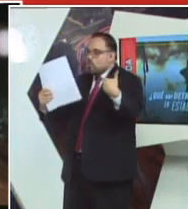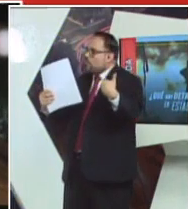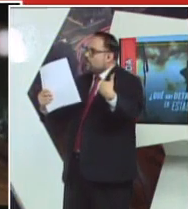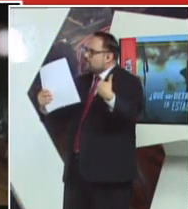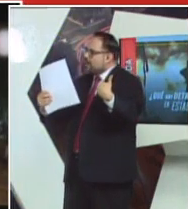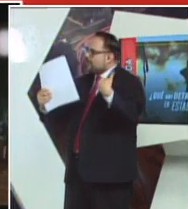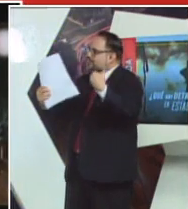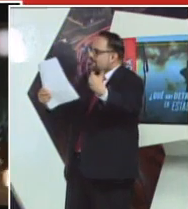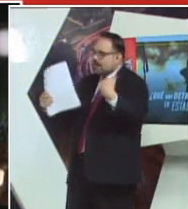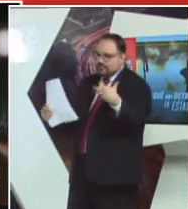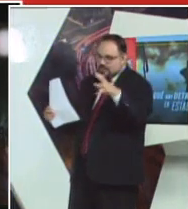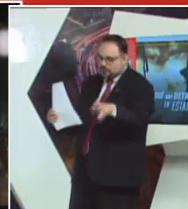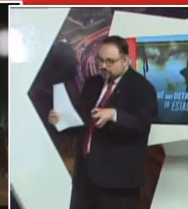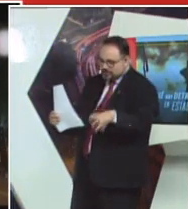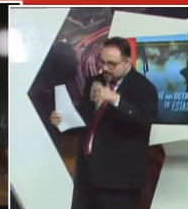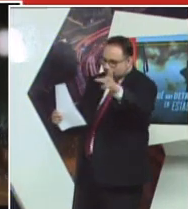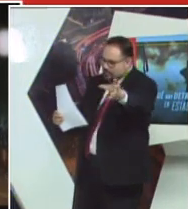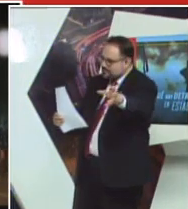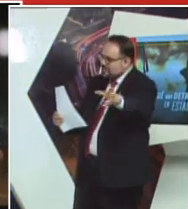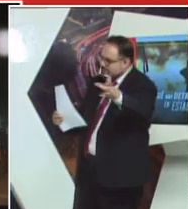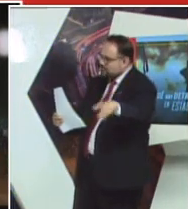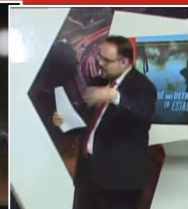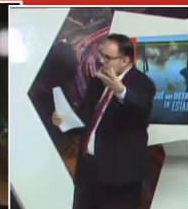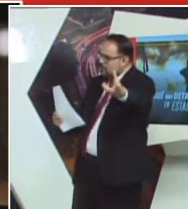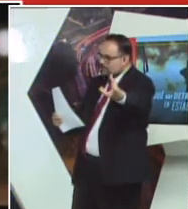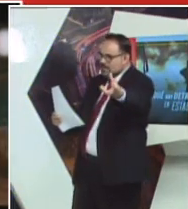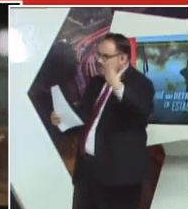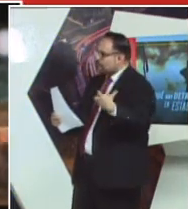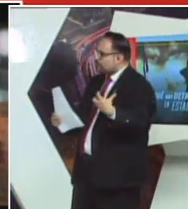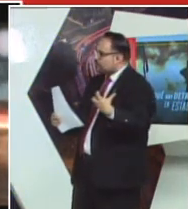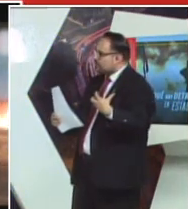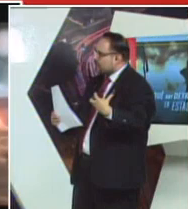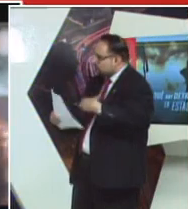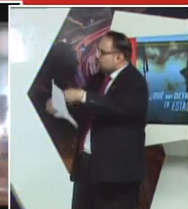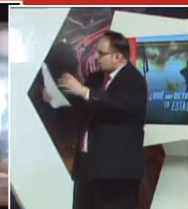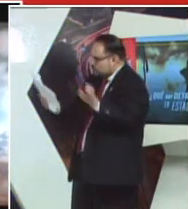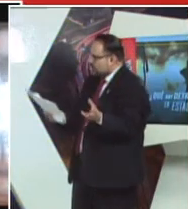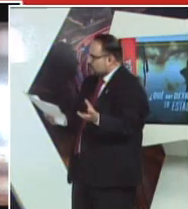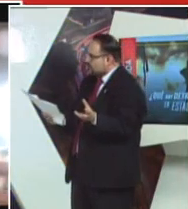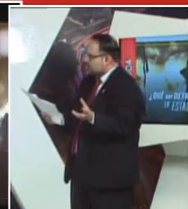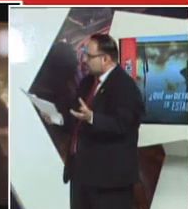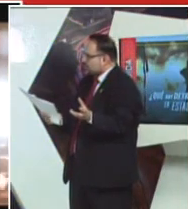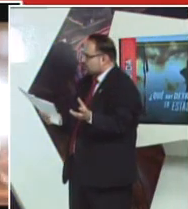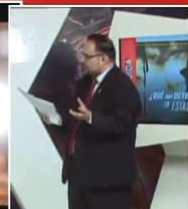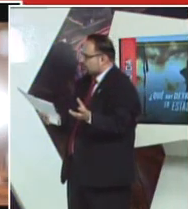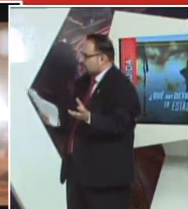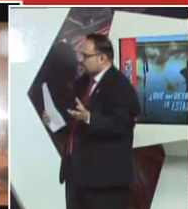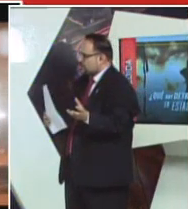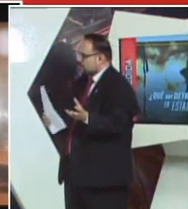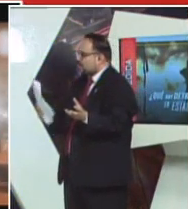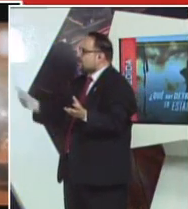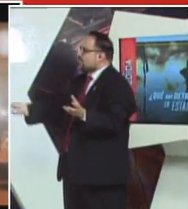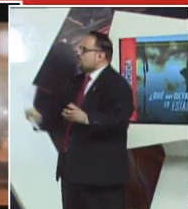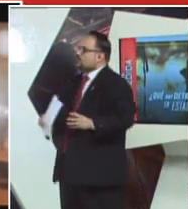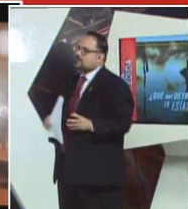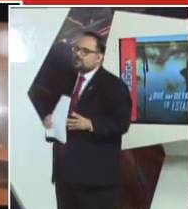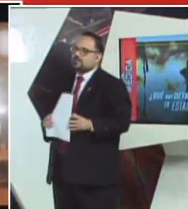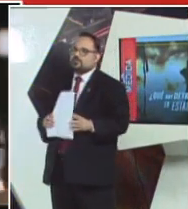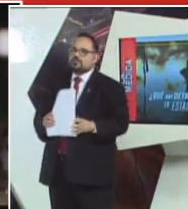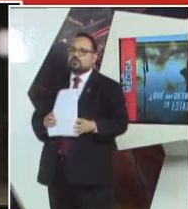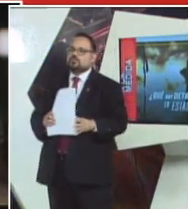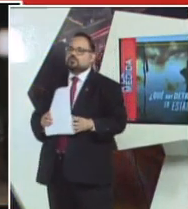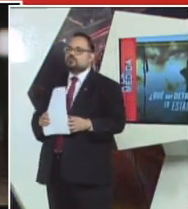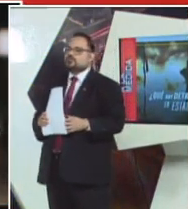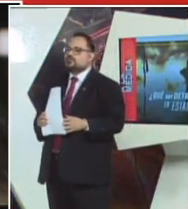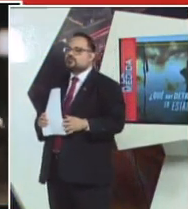hubo imágenes de abrazos entre policías blancos y afroamericanos que es lo que debe de prevalecer qué es que está